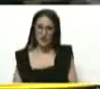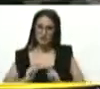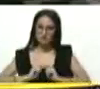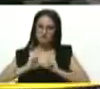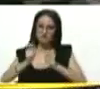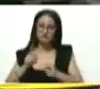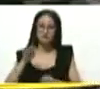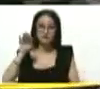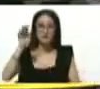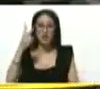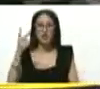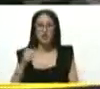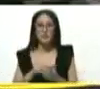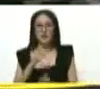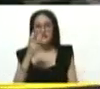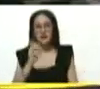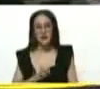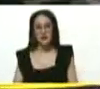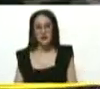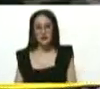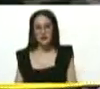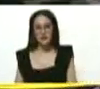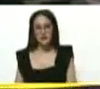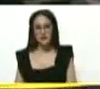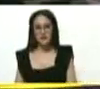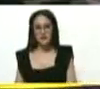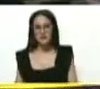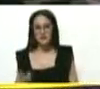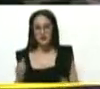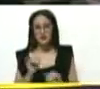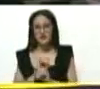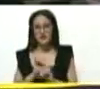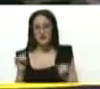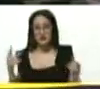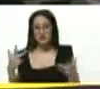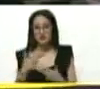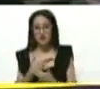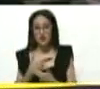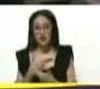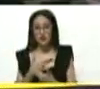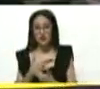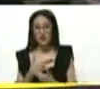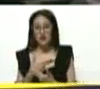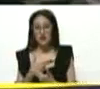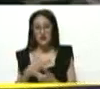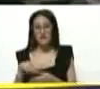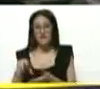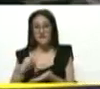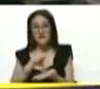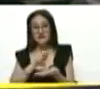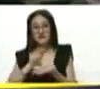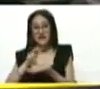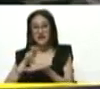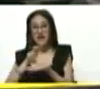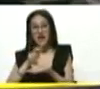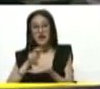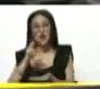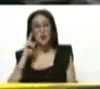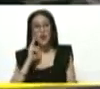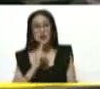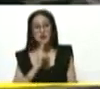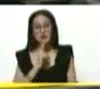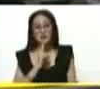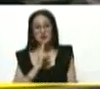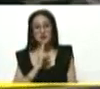Rumbo al 2030. Cuando se cierra el ciclo del Bicentenario de Bolívar. El ciclo Bolivariano